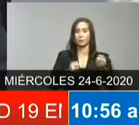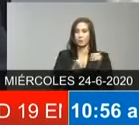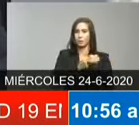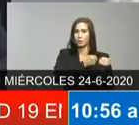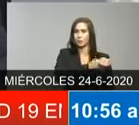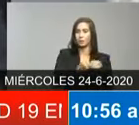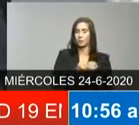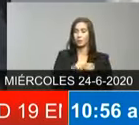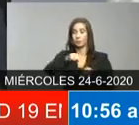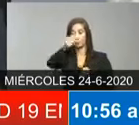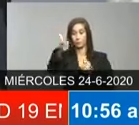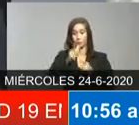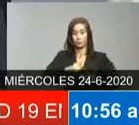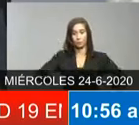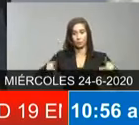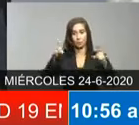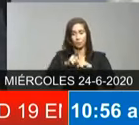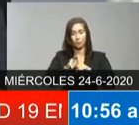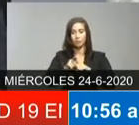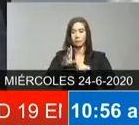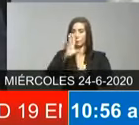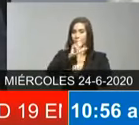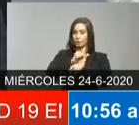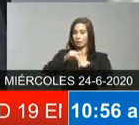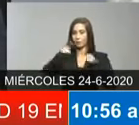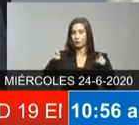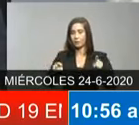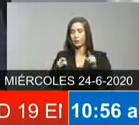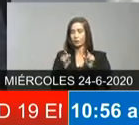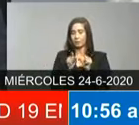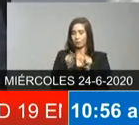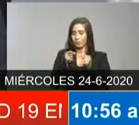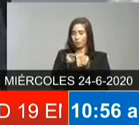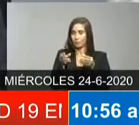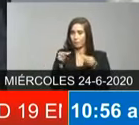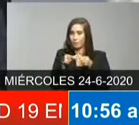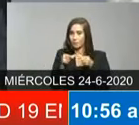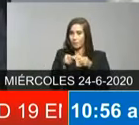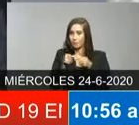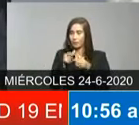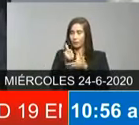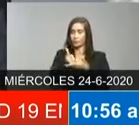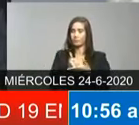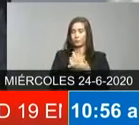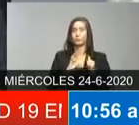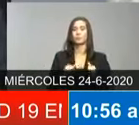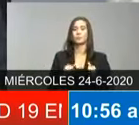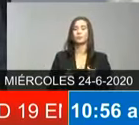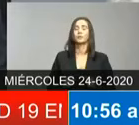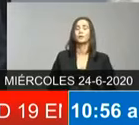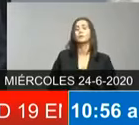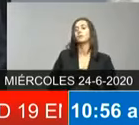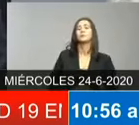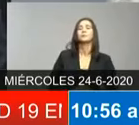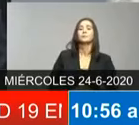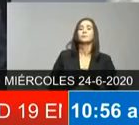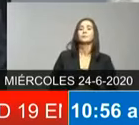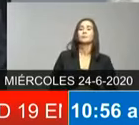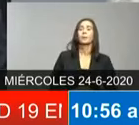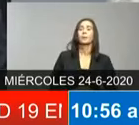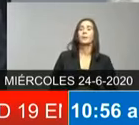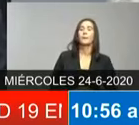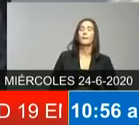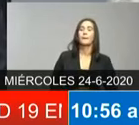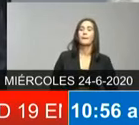cada una de las direcciones provinciales de salud o las direcciones de área del ministerio de salud pública